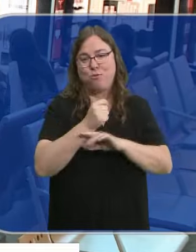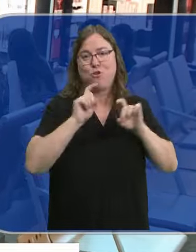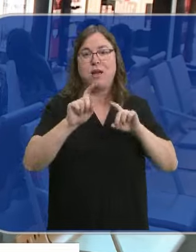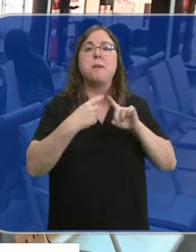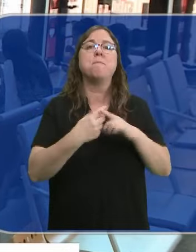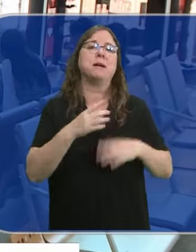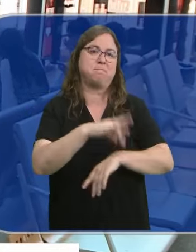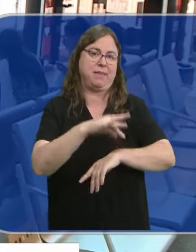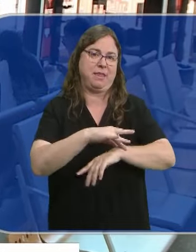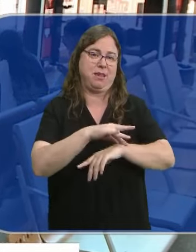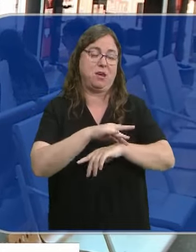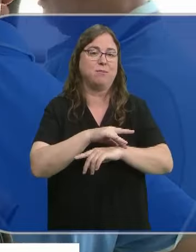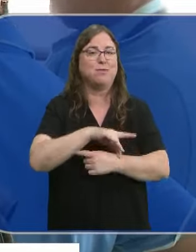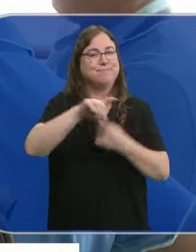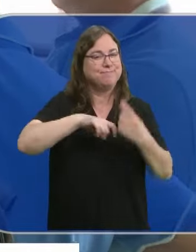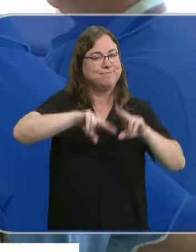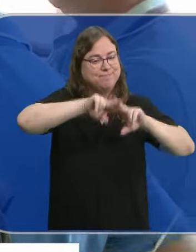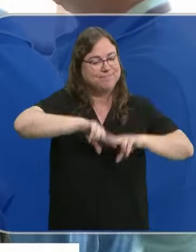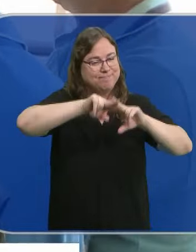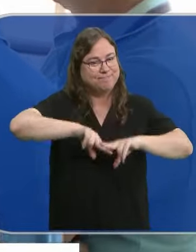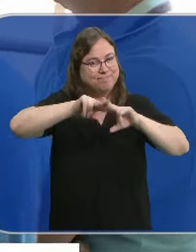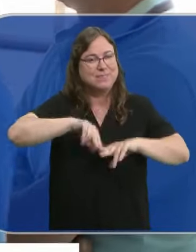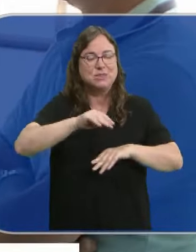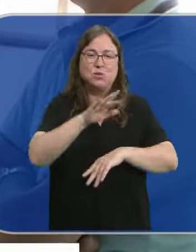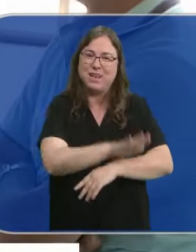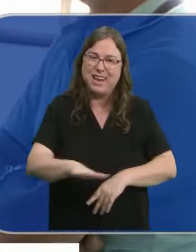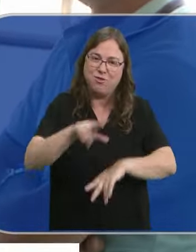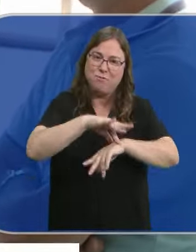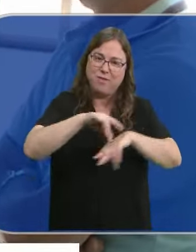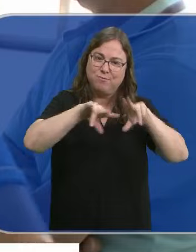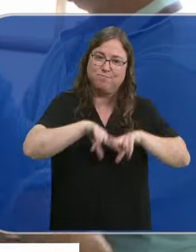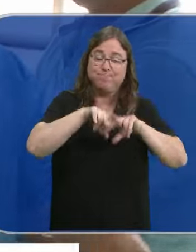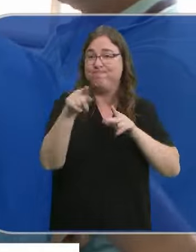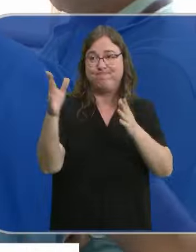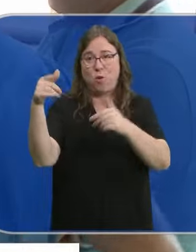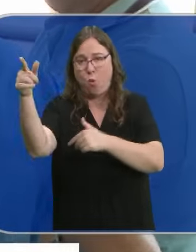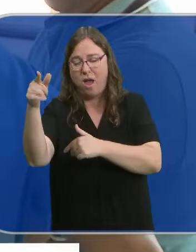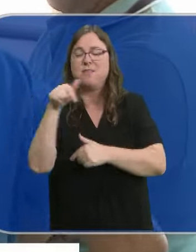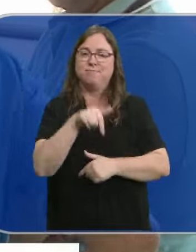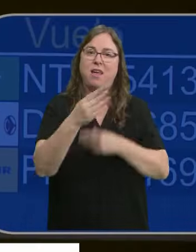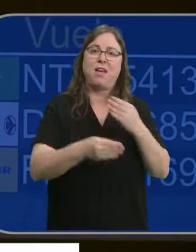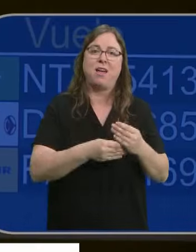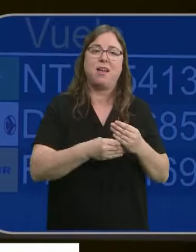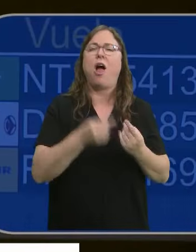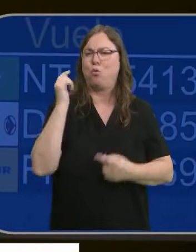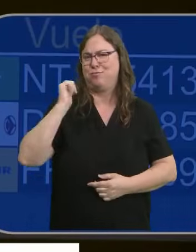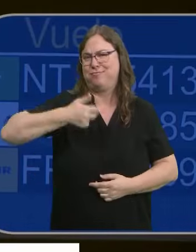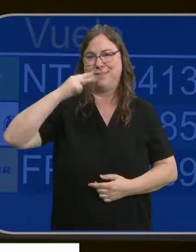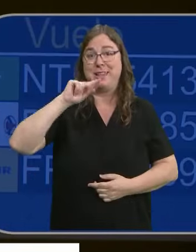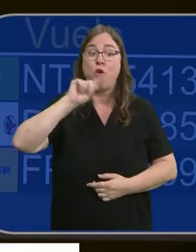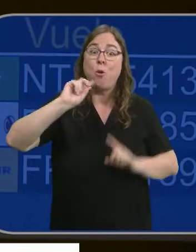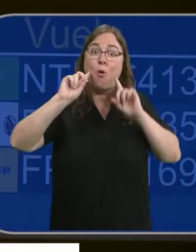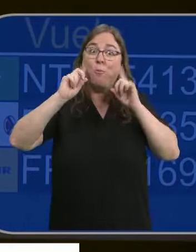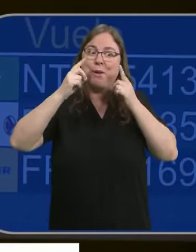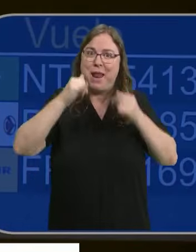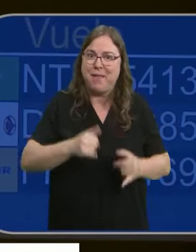también sanitario con esas revisiones pediátricas que tanto necesitan y de las que ellos no disponen. Muchos son veteranos y otros